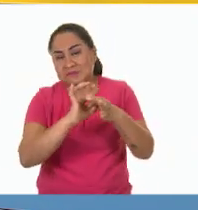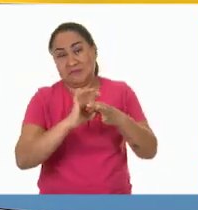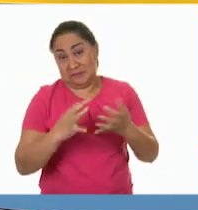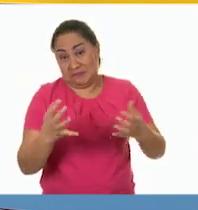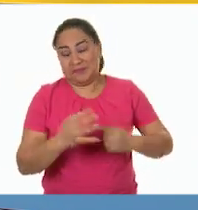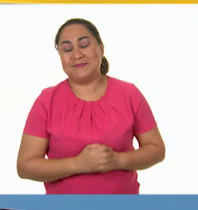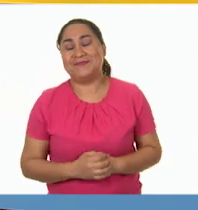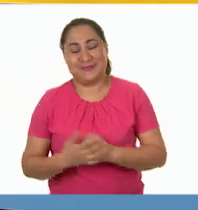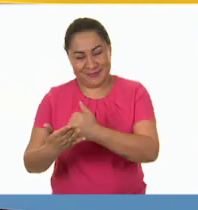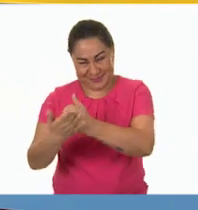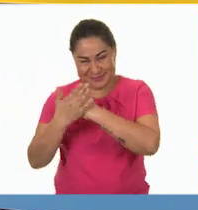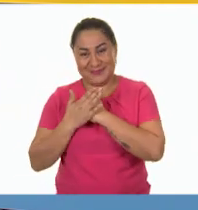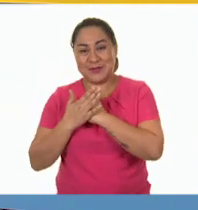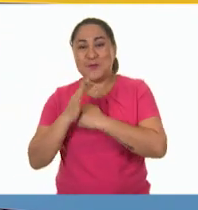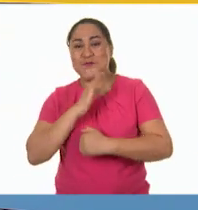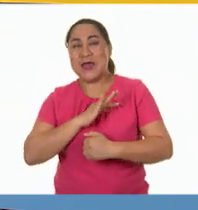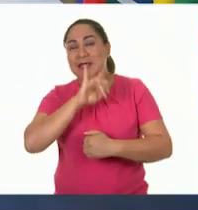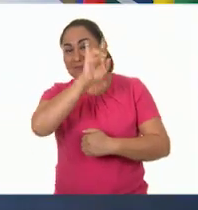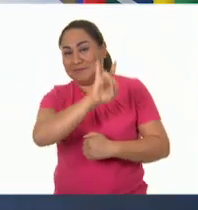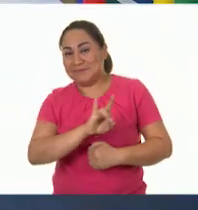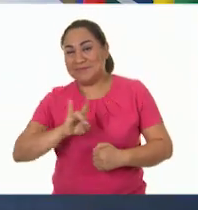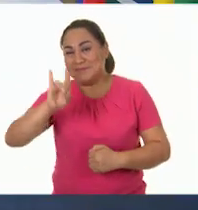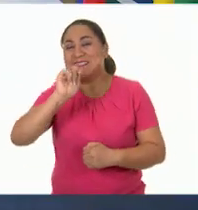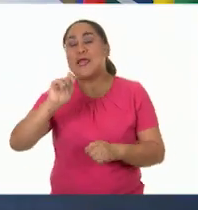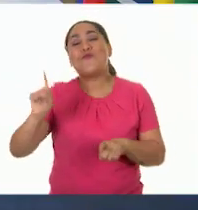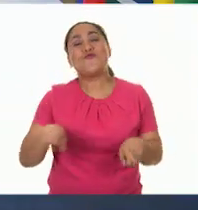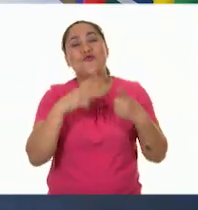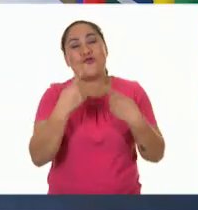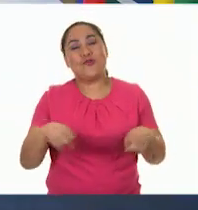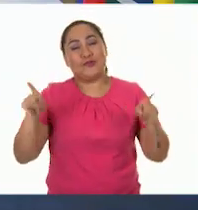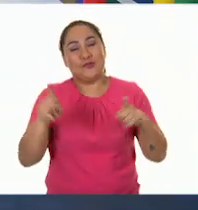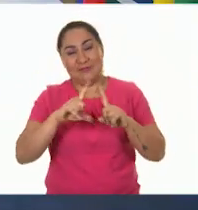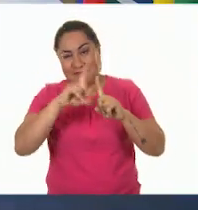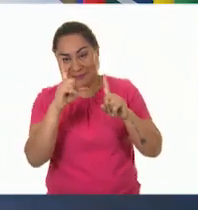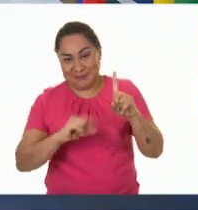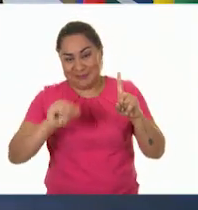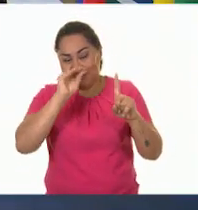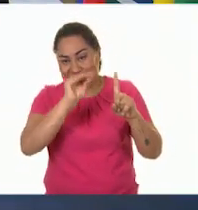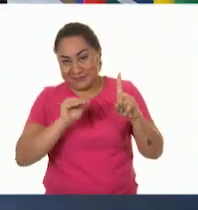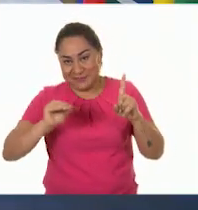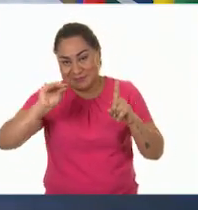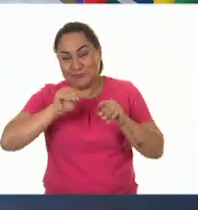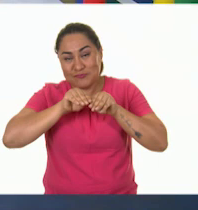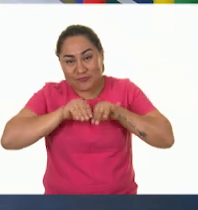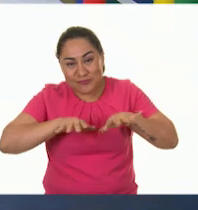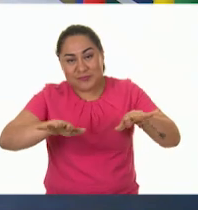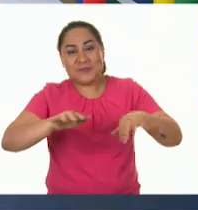pegar estos dibujos de instrumentos musicales en varios puntos de nuestro mapa, Jenny? Claro que sí, maestra.